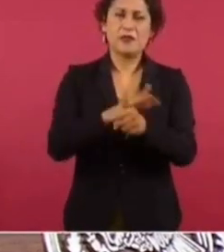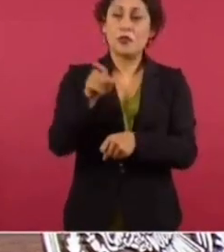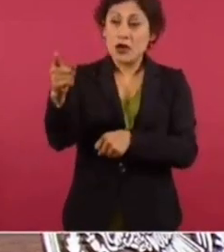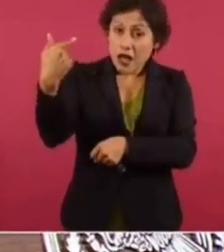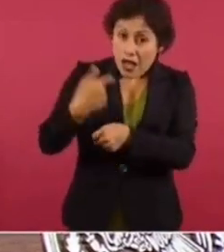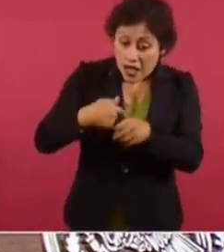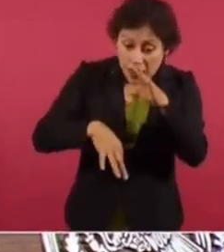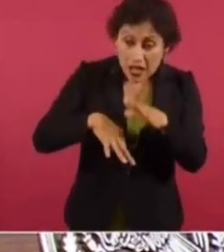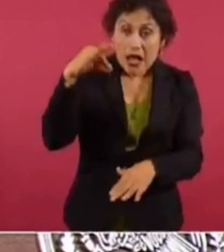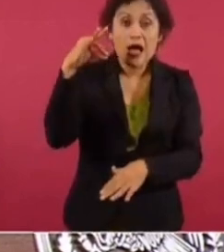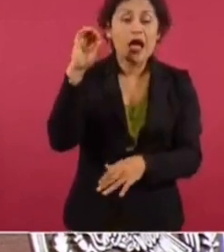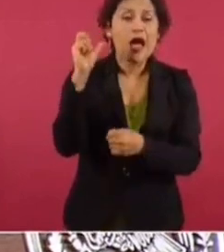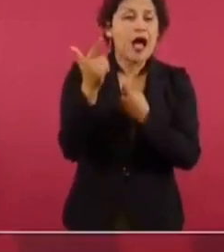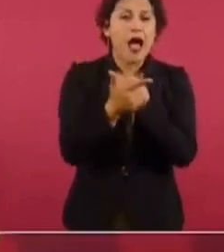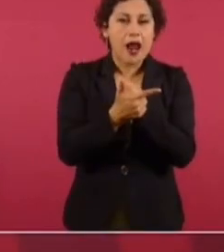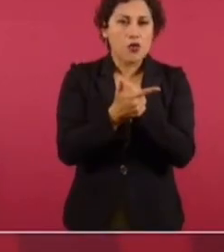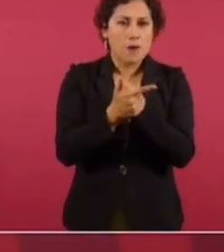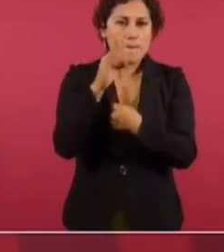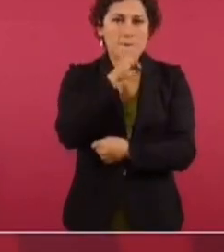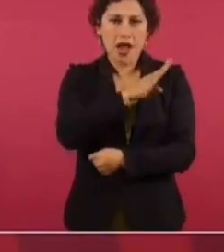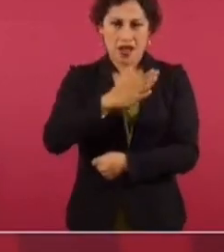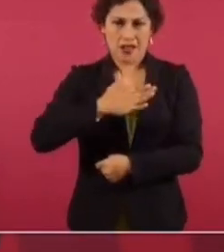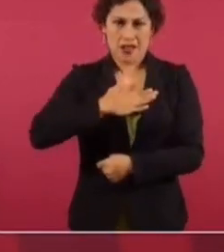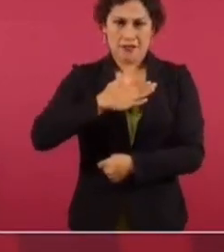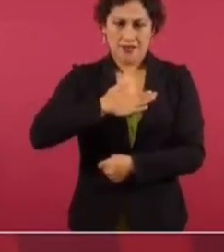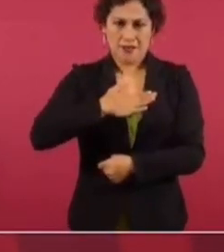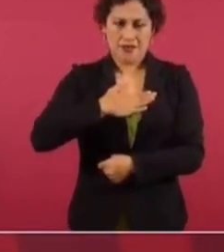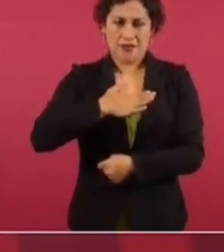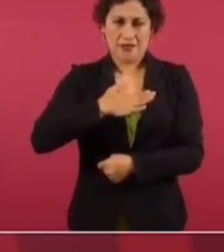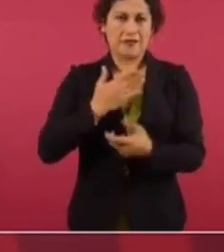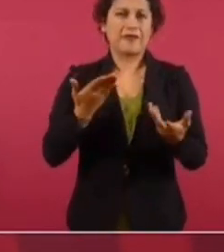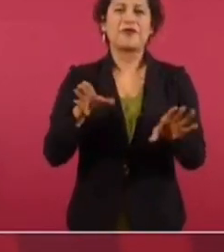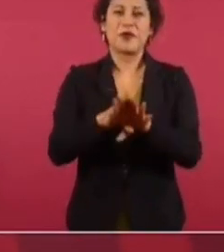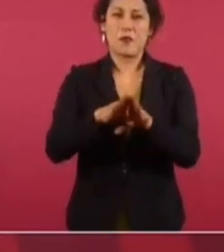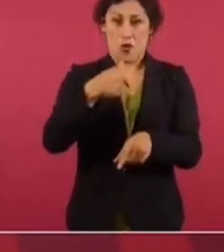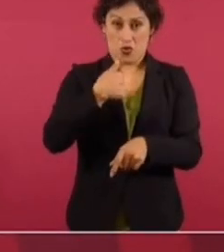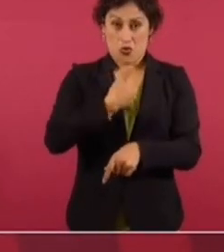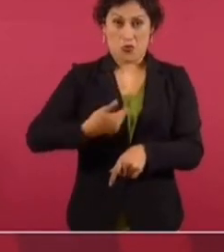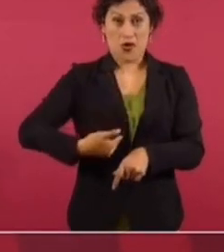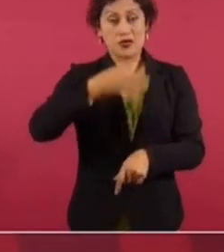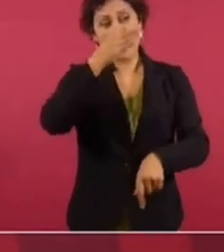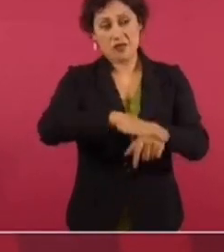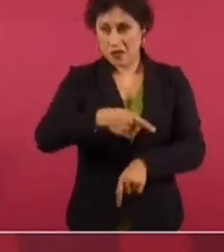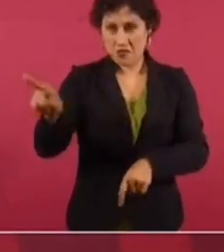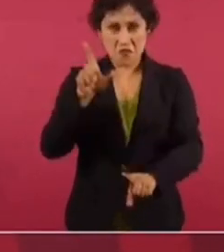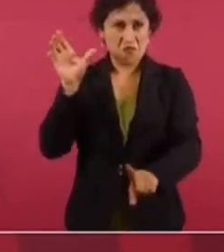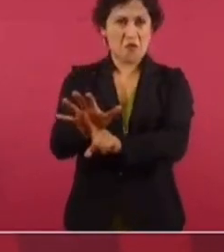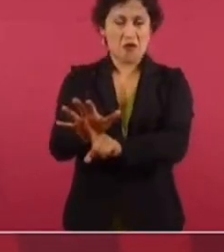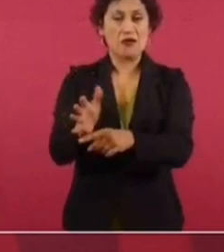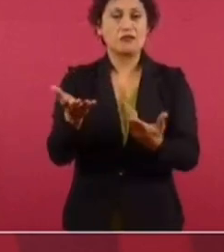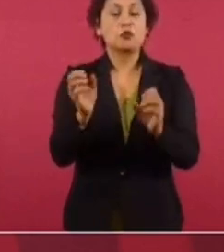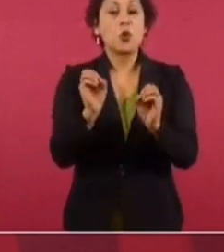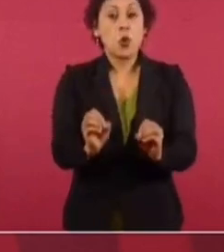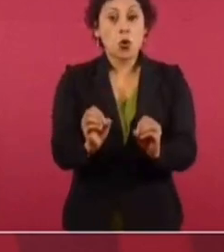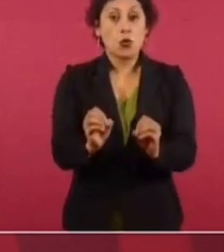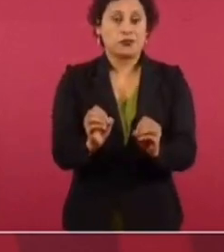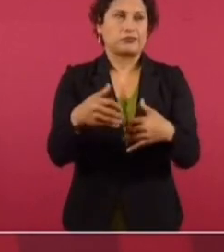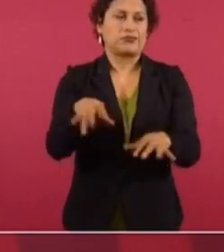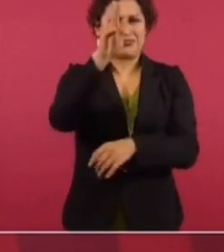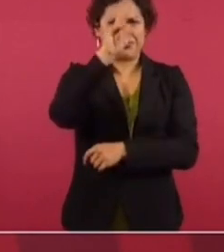una prueba del presidente dando instrucciones de que se persiga a alguien. O peor,